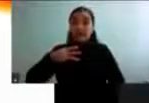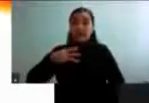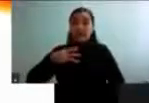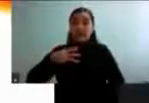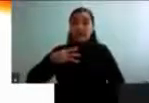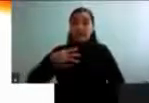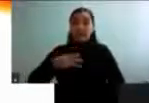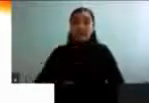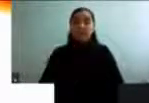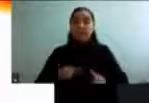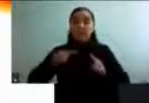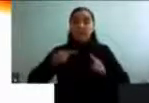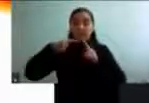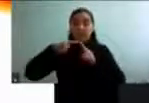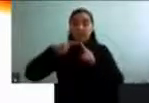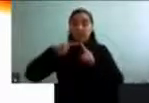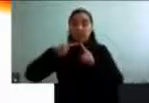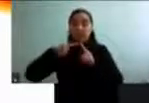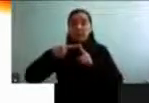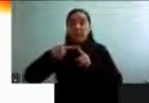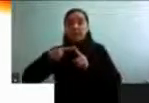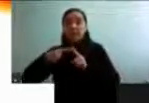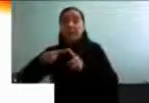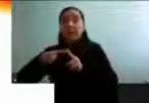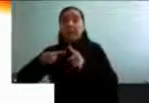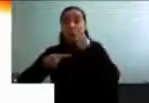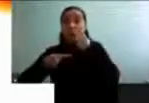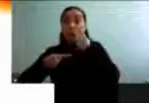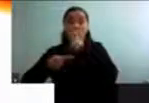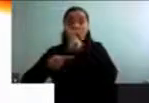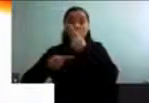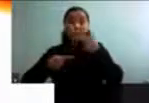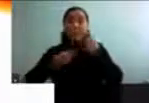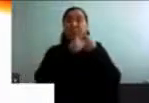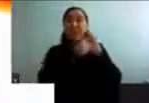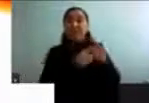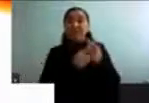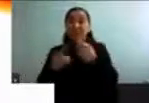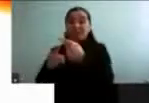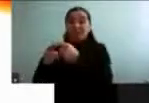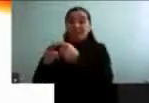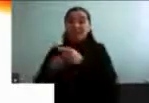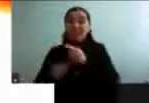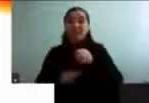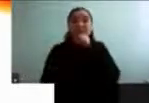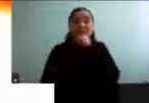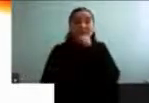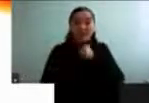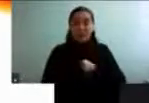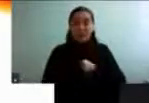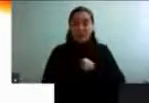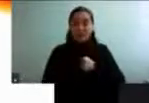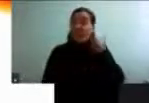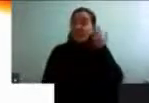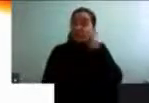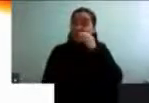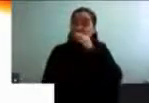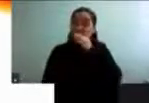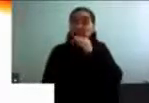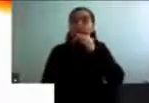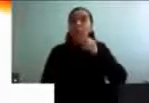La primera de estas es considerar la diversidad en la vejez. Que es este concepto que hablamos de vejez.